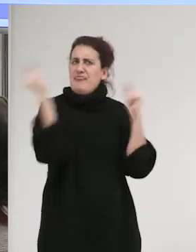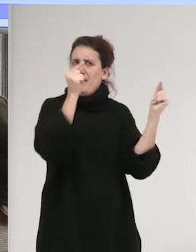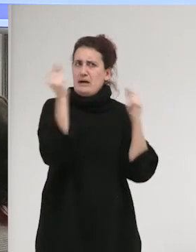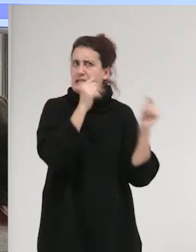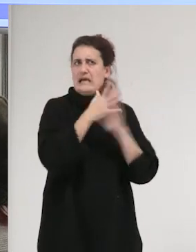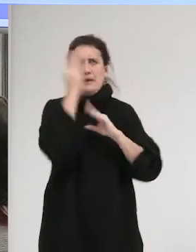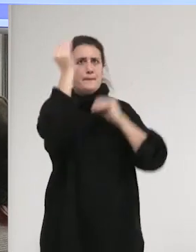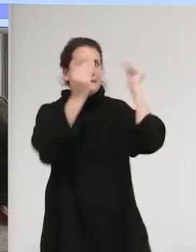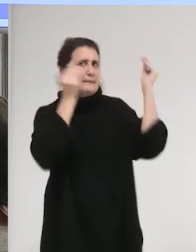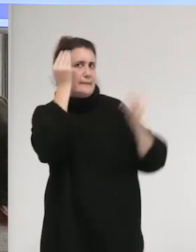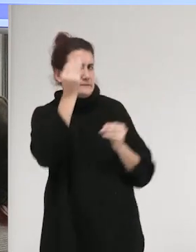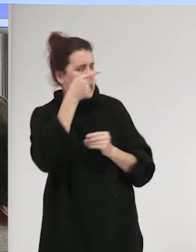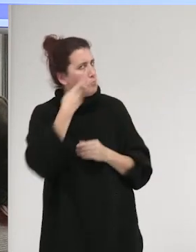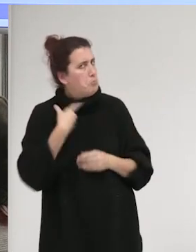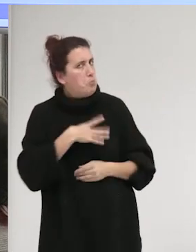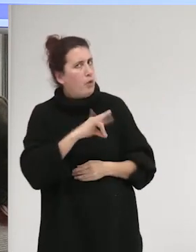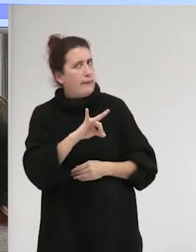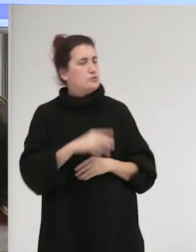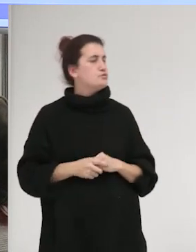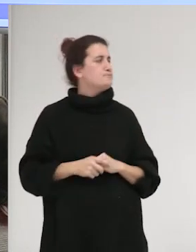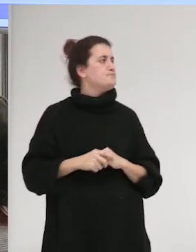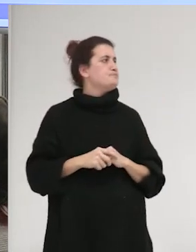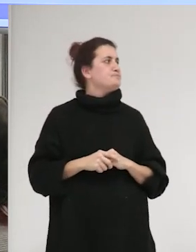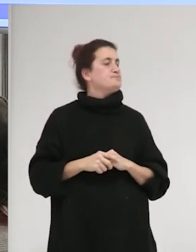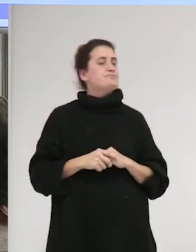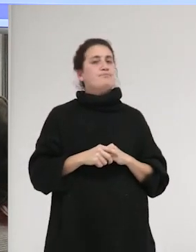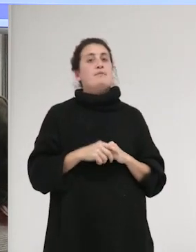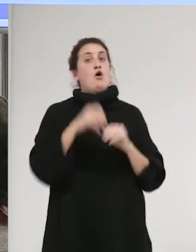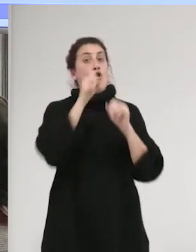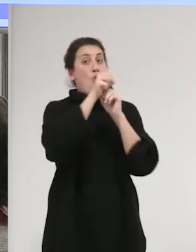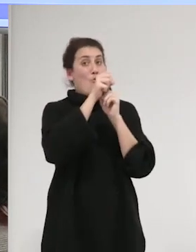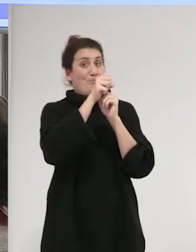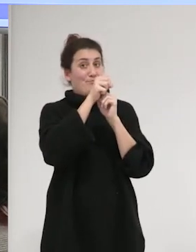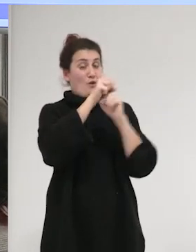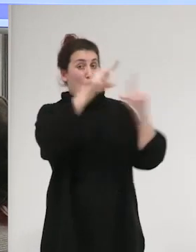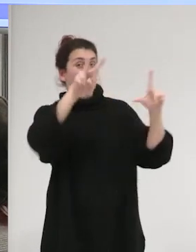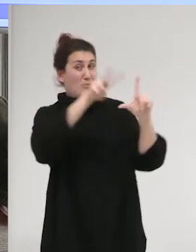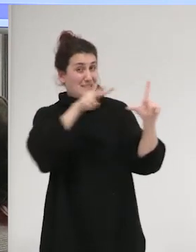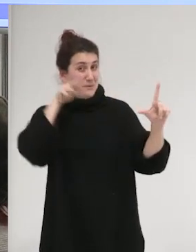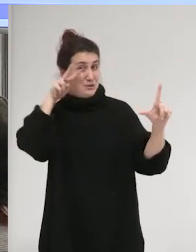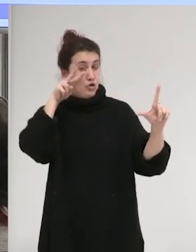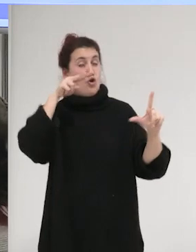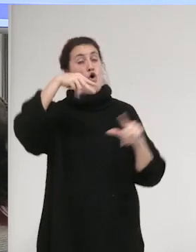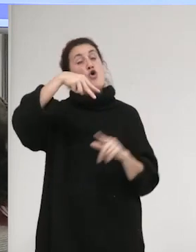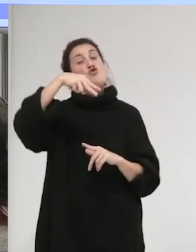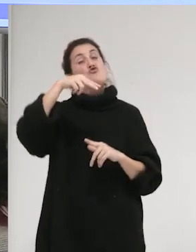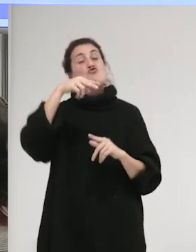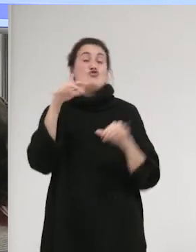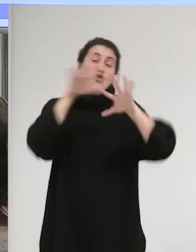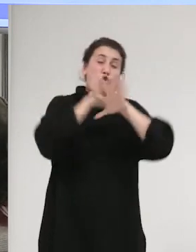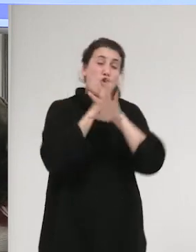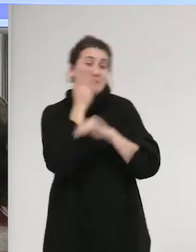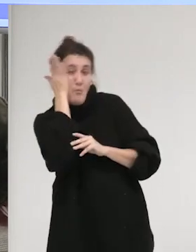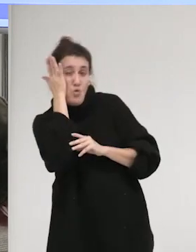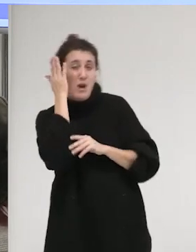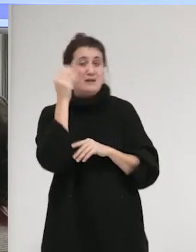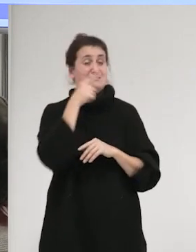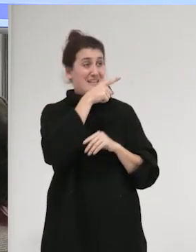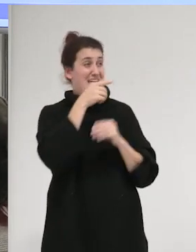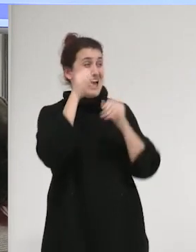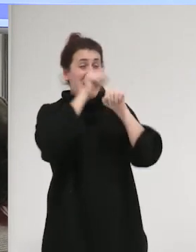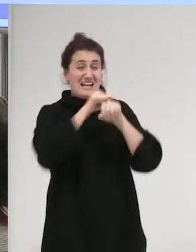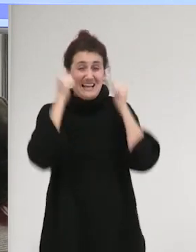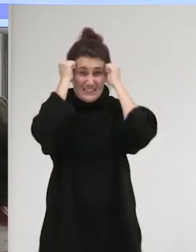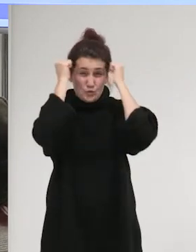reflexionar sobre ello. El observatorio Noctámbulas sacó un estudio en el que el titular